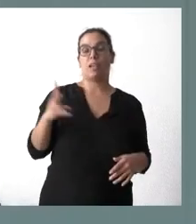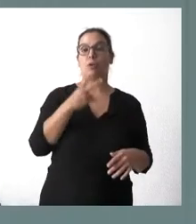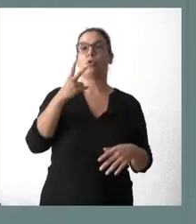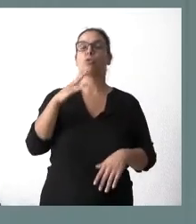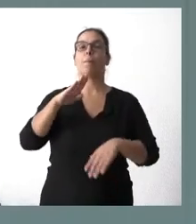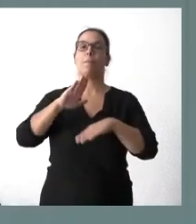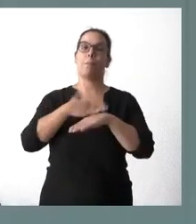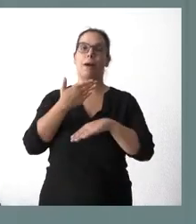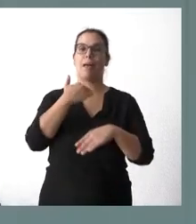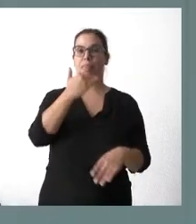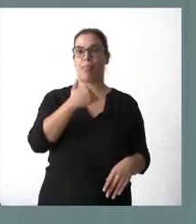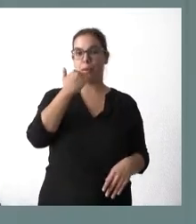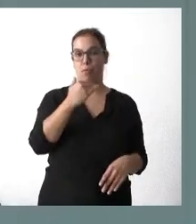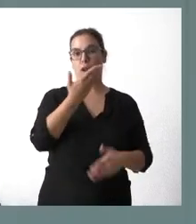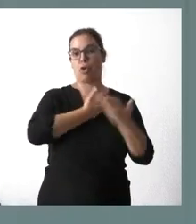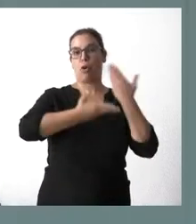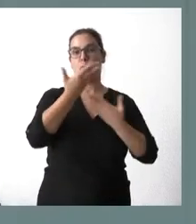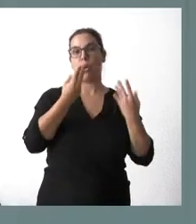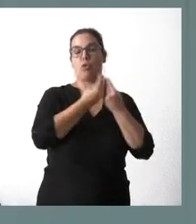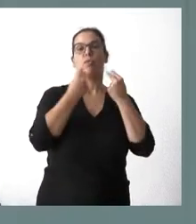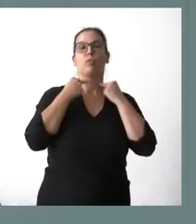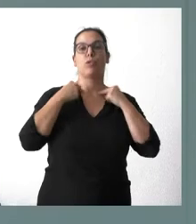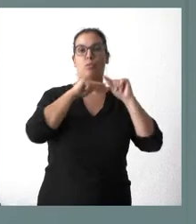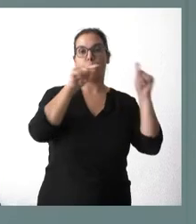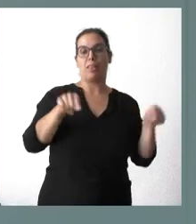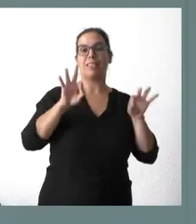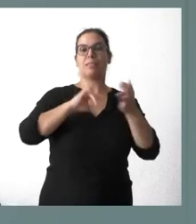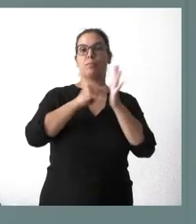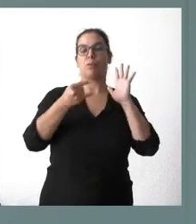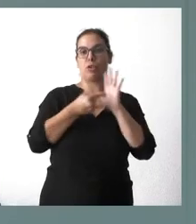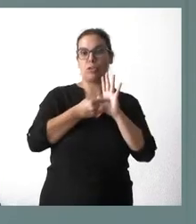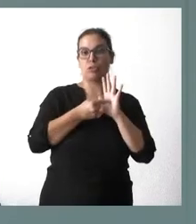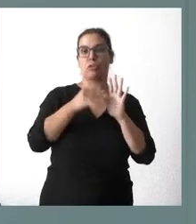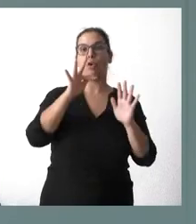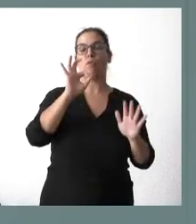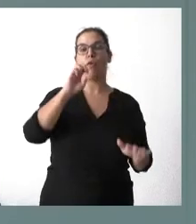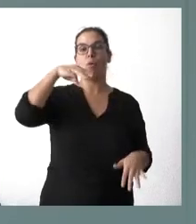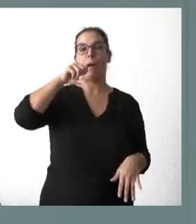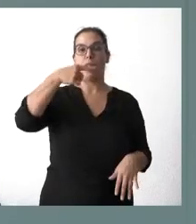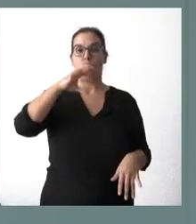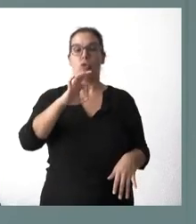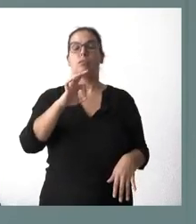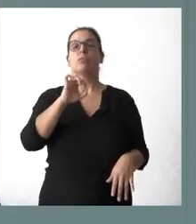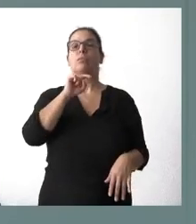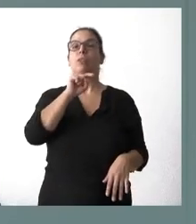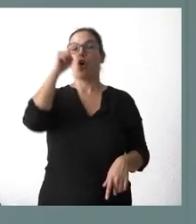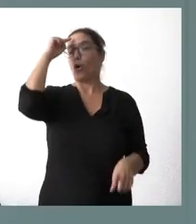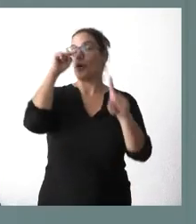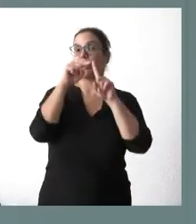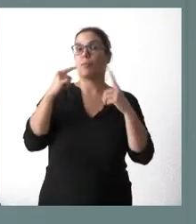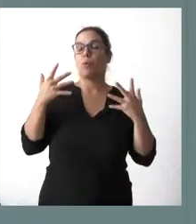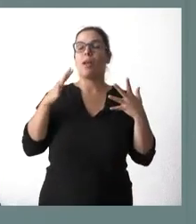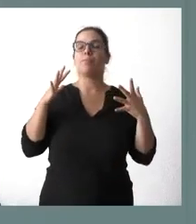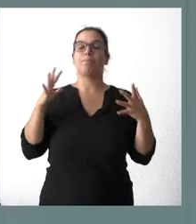para Zamora, para colaborar con la Diputación Provincial en el proyecto Fromago, con el objetivo de